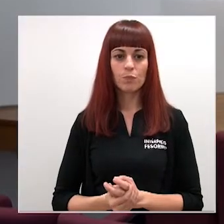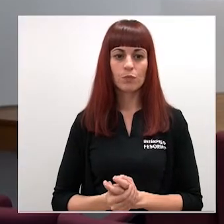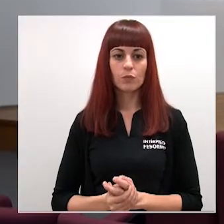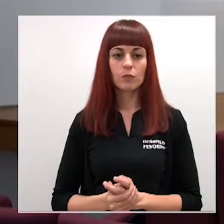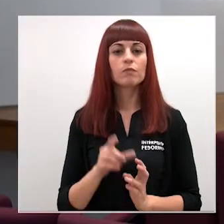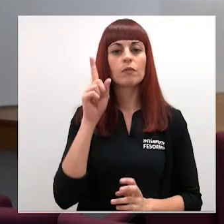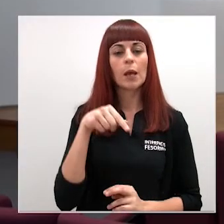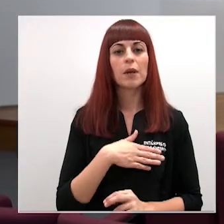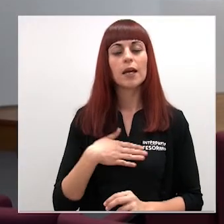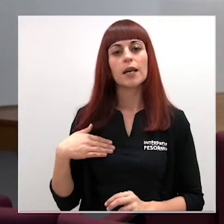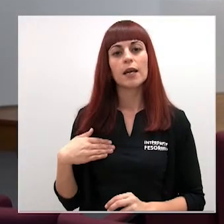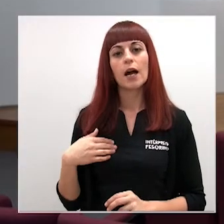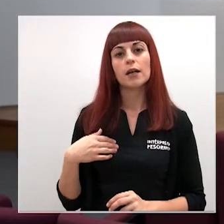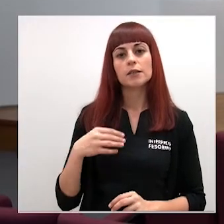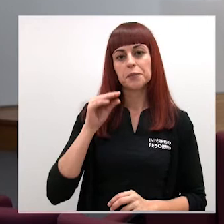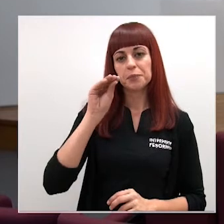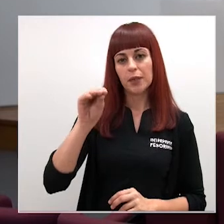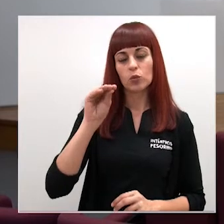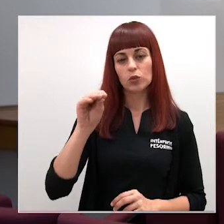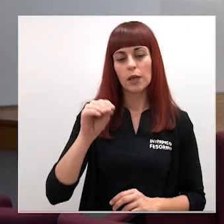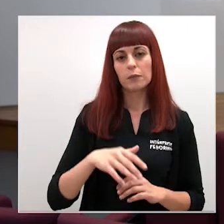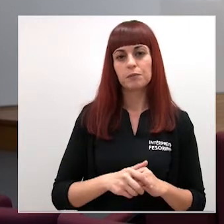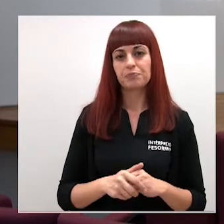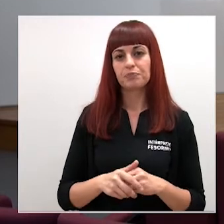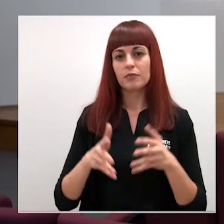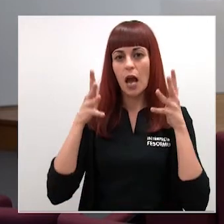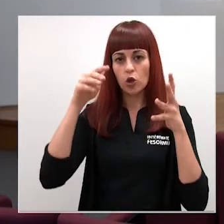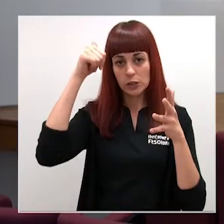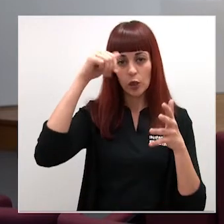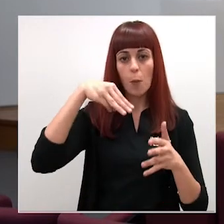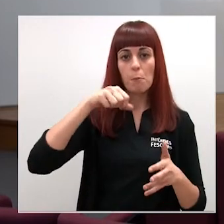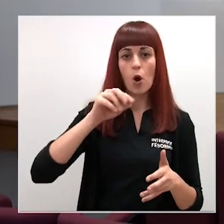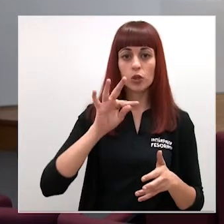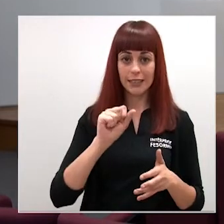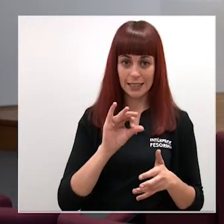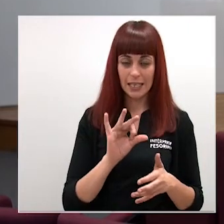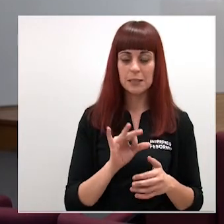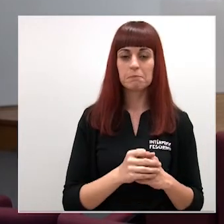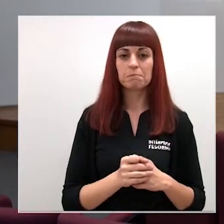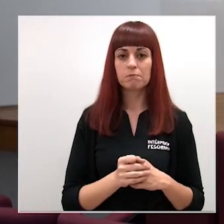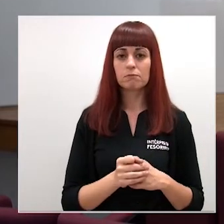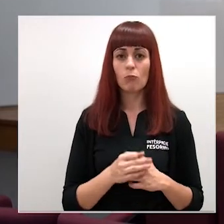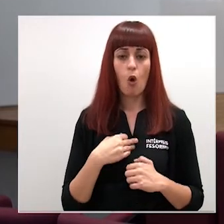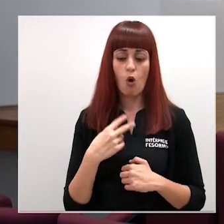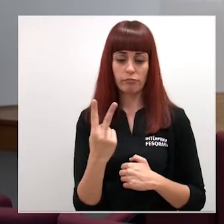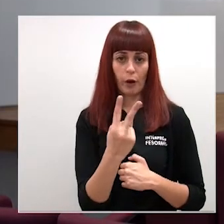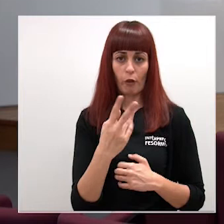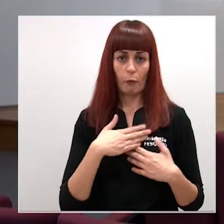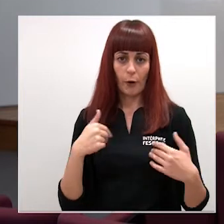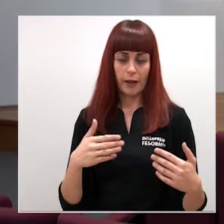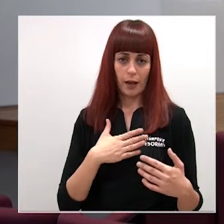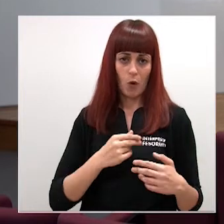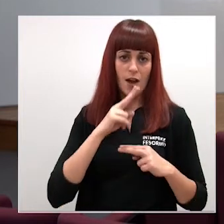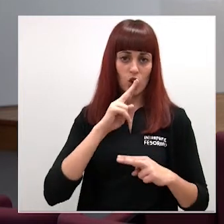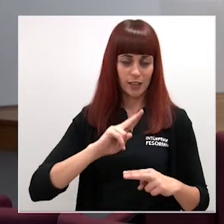También le quería comentar no sé si a la consejera o al consejero Motas cualquiera de los dos que me pueda contestar he hablado